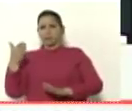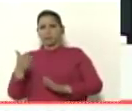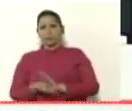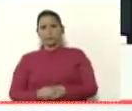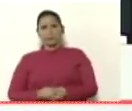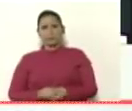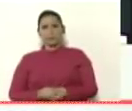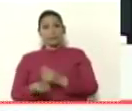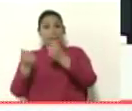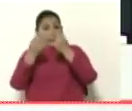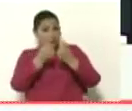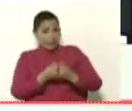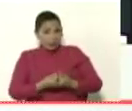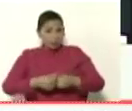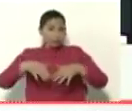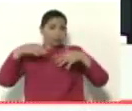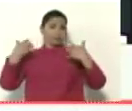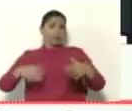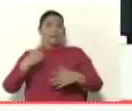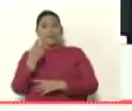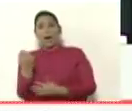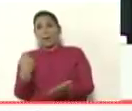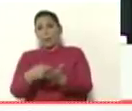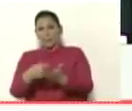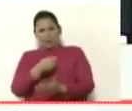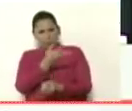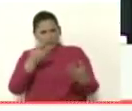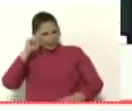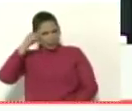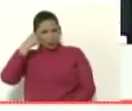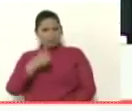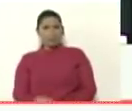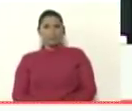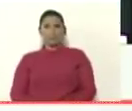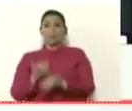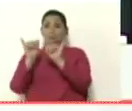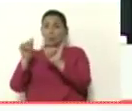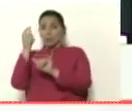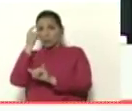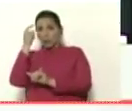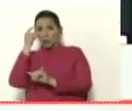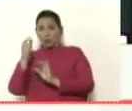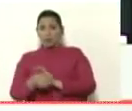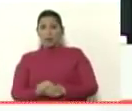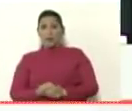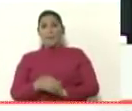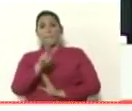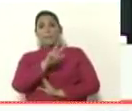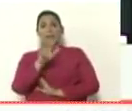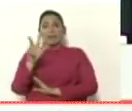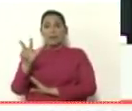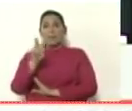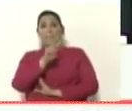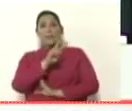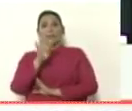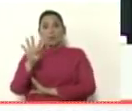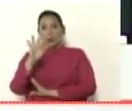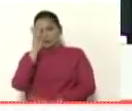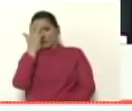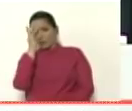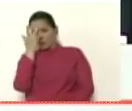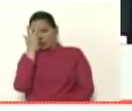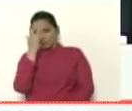amarrada en una pata ustedes recuerdan que ese mismo día 23 y 24 de febrero